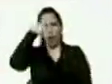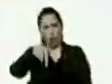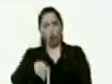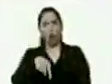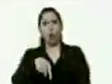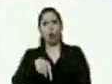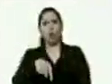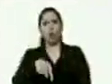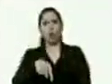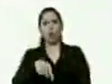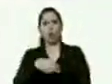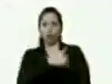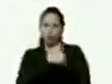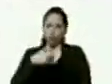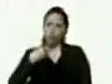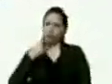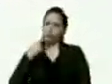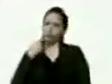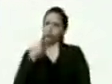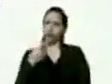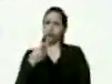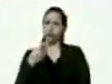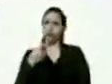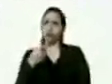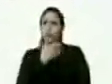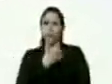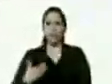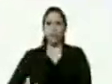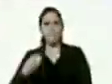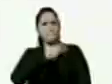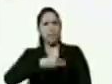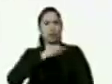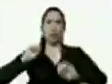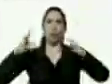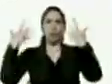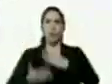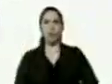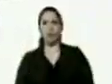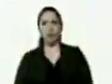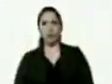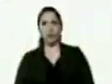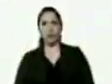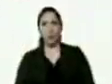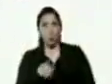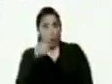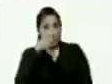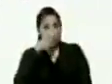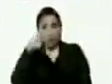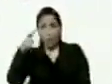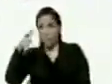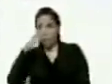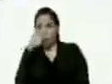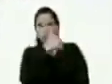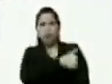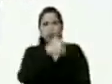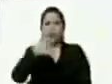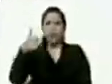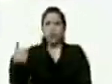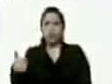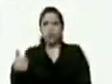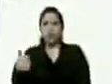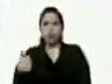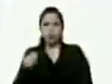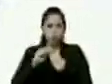queremos decirle presidente misión cumplida usted observa que cada una de las maquetas ya